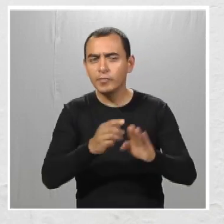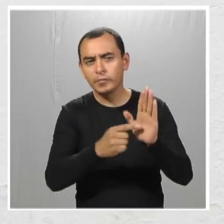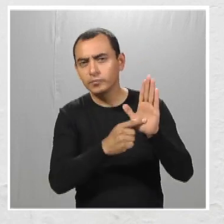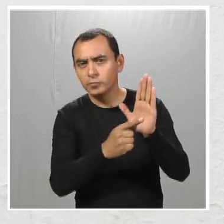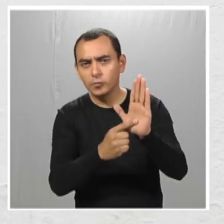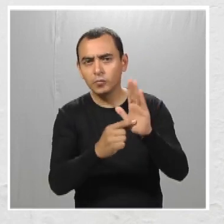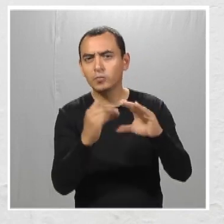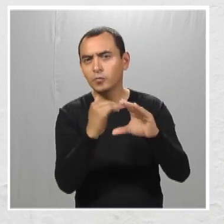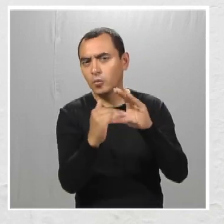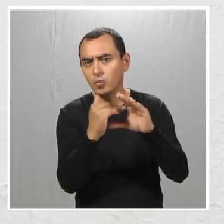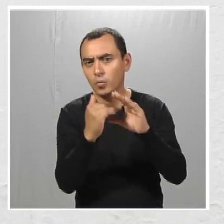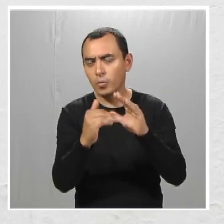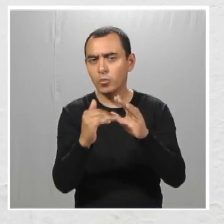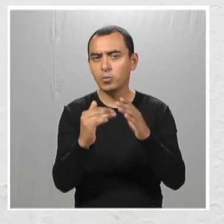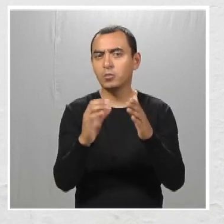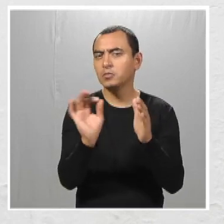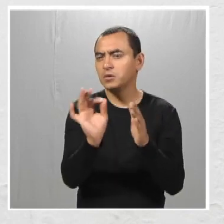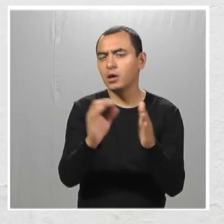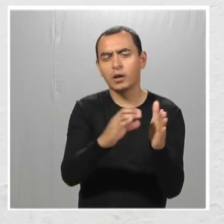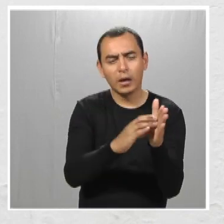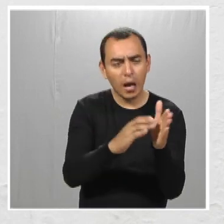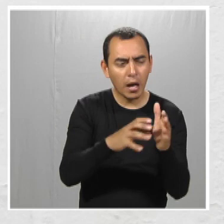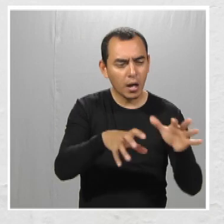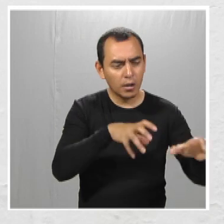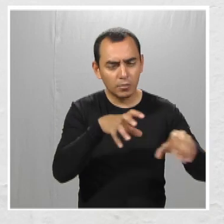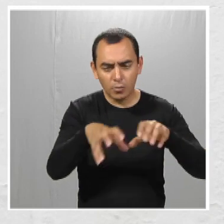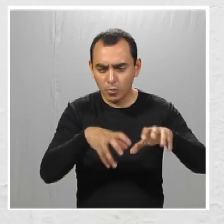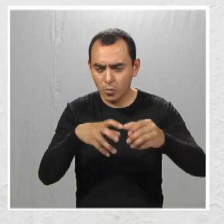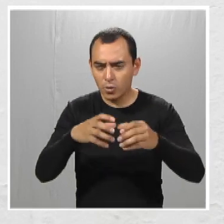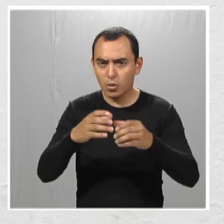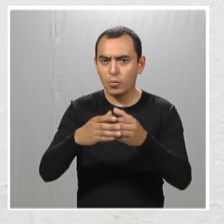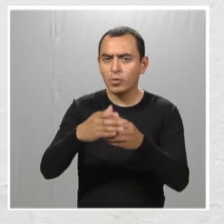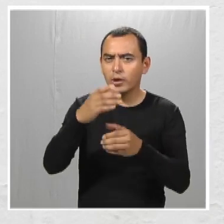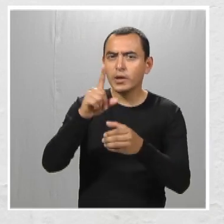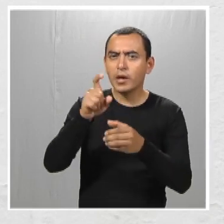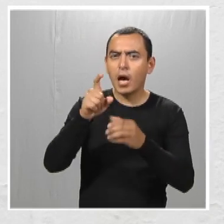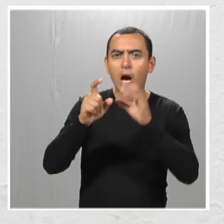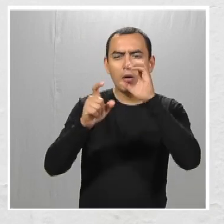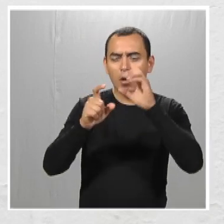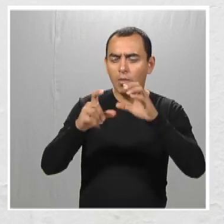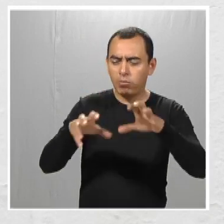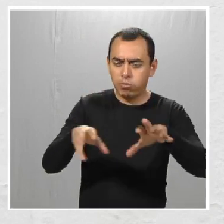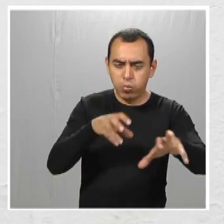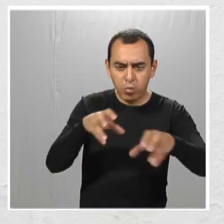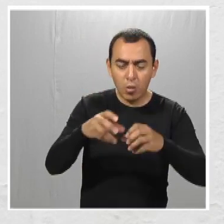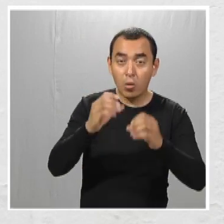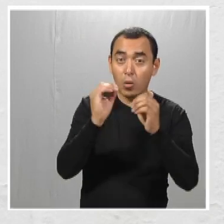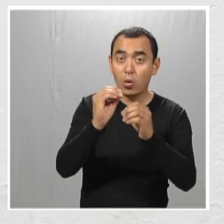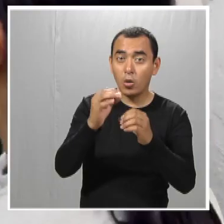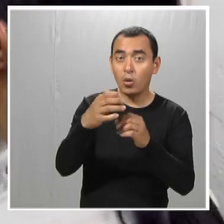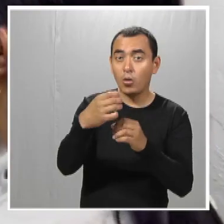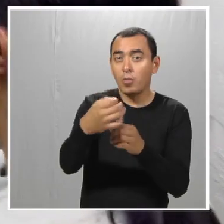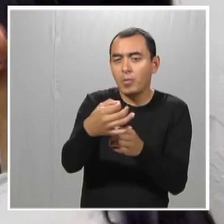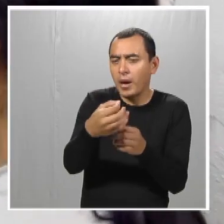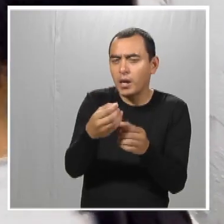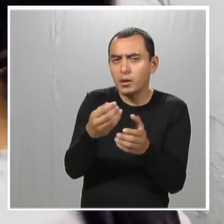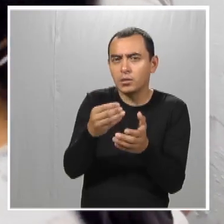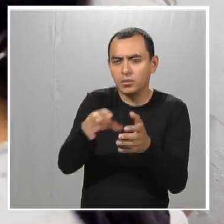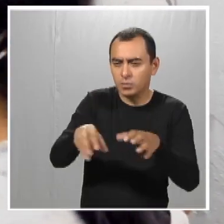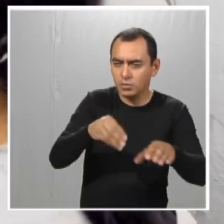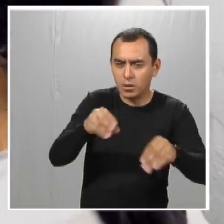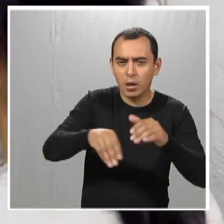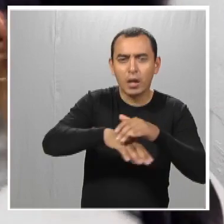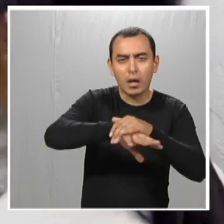nuestro avance, ya sea de recolectar cajas, recolectar botellas de agua o tapas de